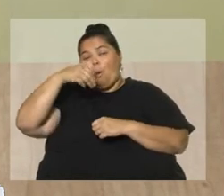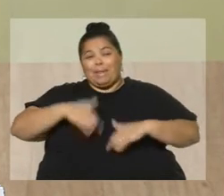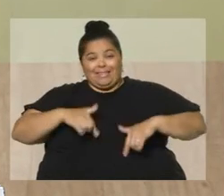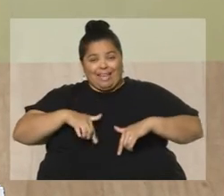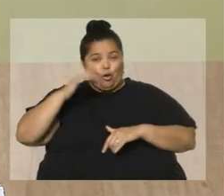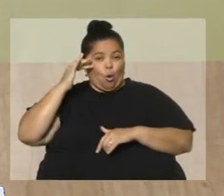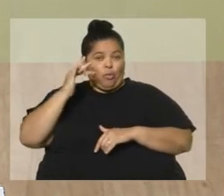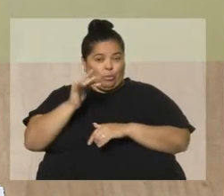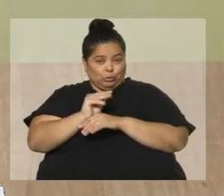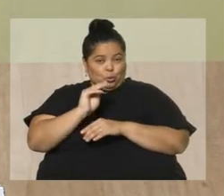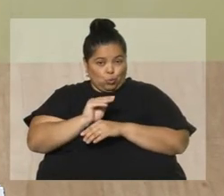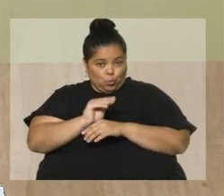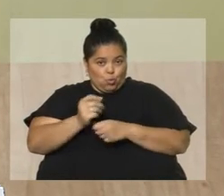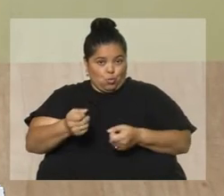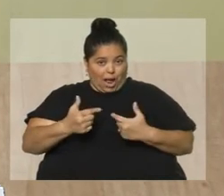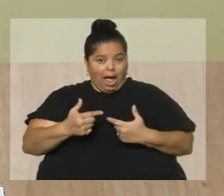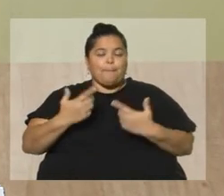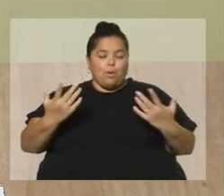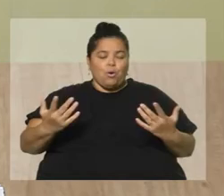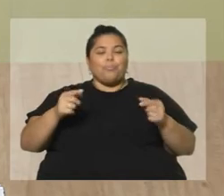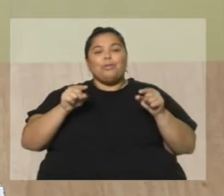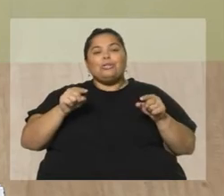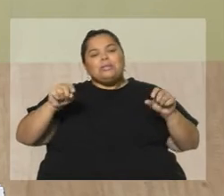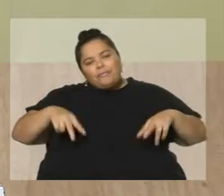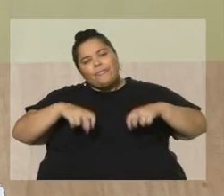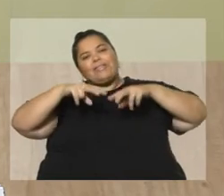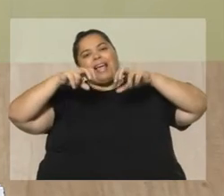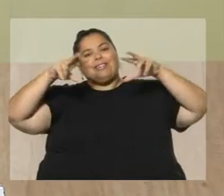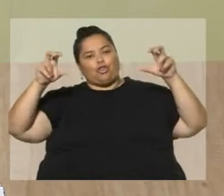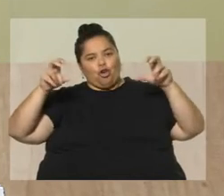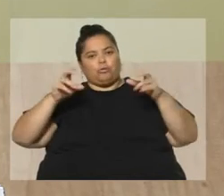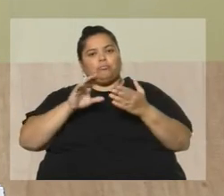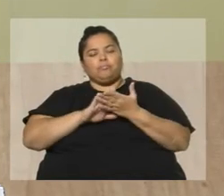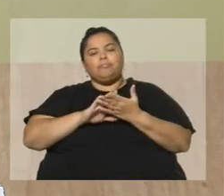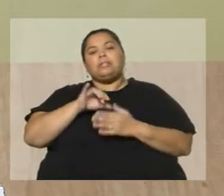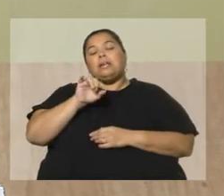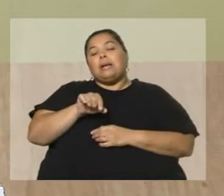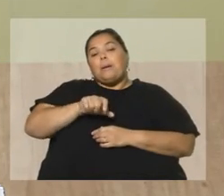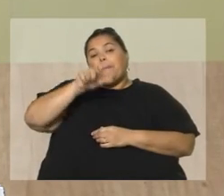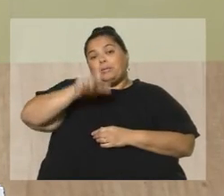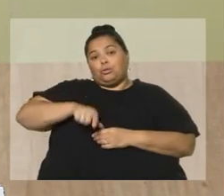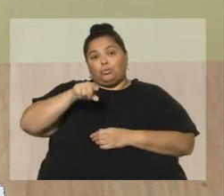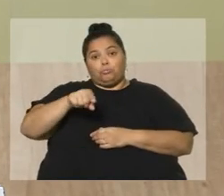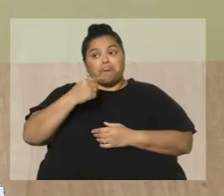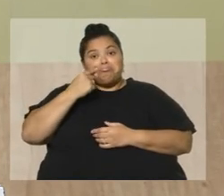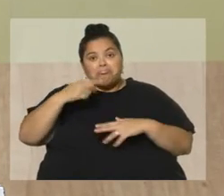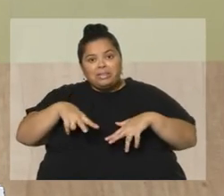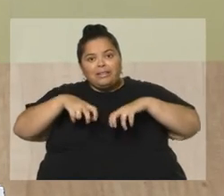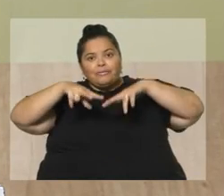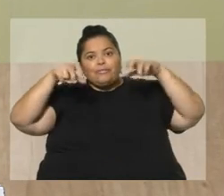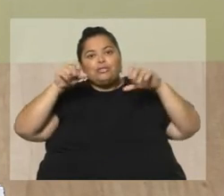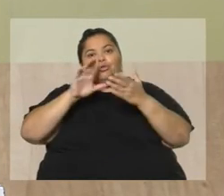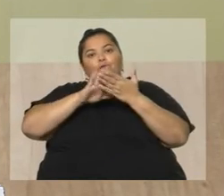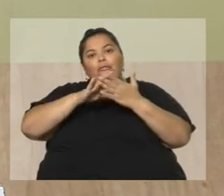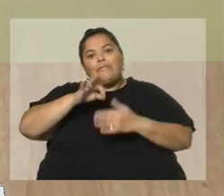trabajo tiene como base la investigación que hizo Elena Romiti sobre su vida y su